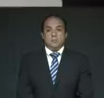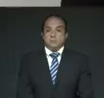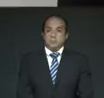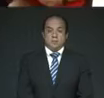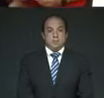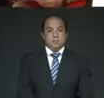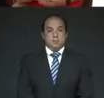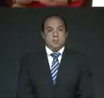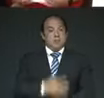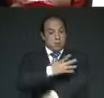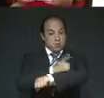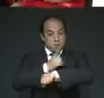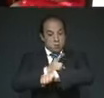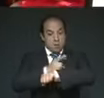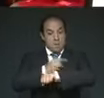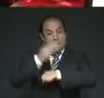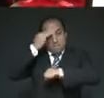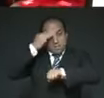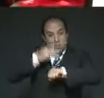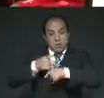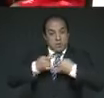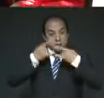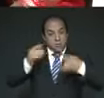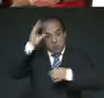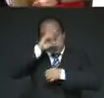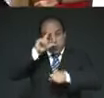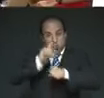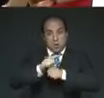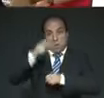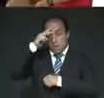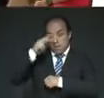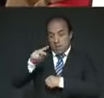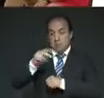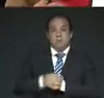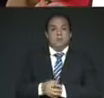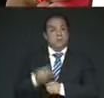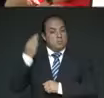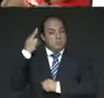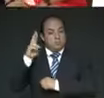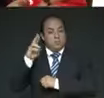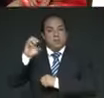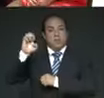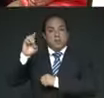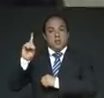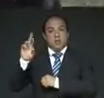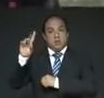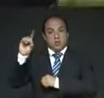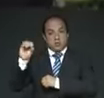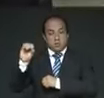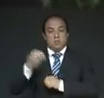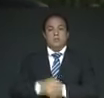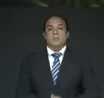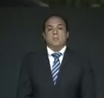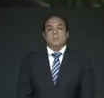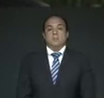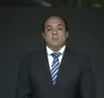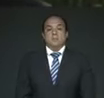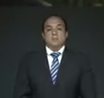El coordinador de Memoria Histórica y Cultural de México, maestro Eduardo Villegas Mejías.